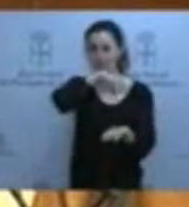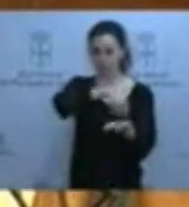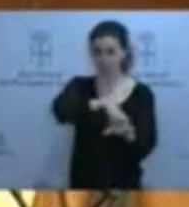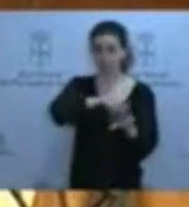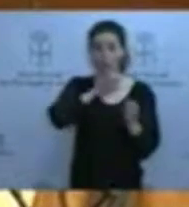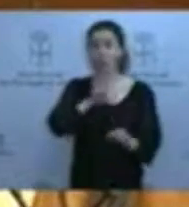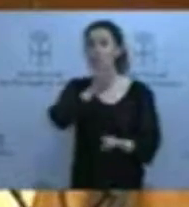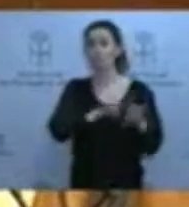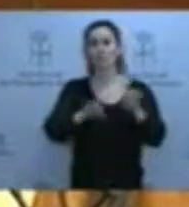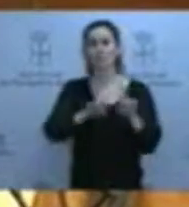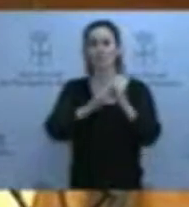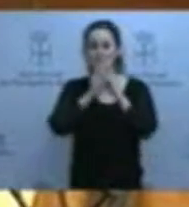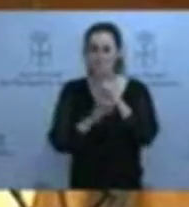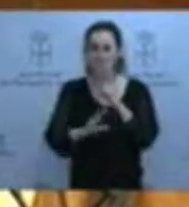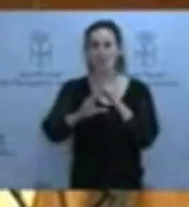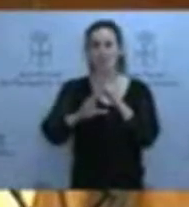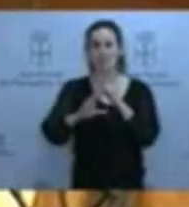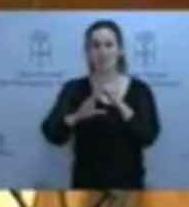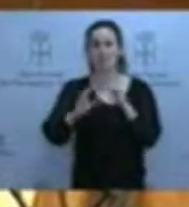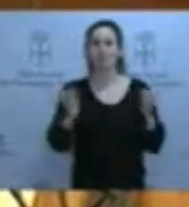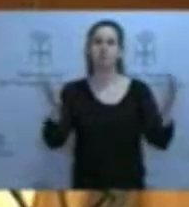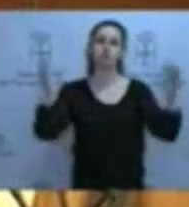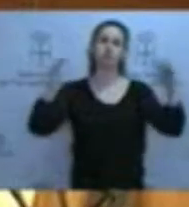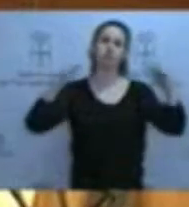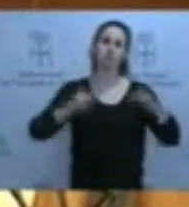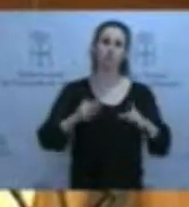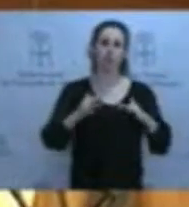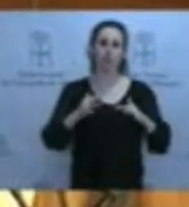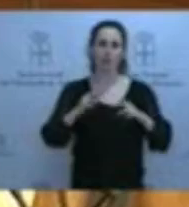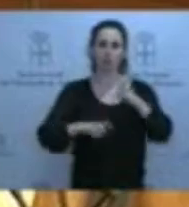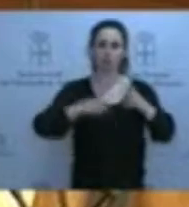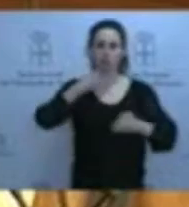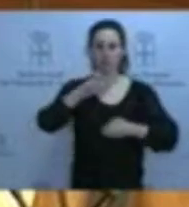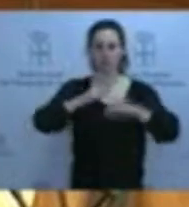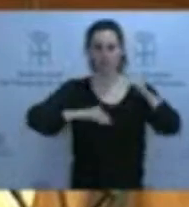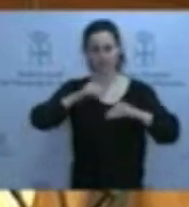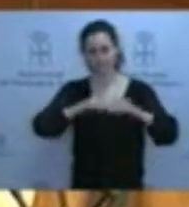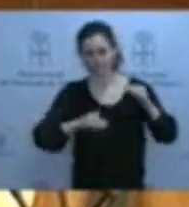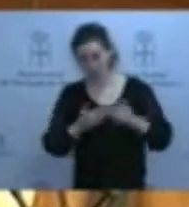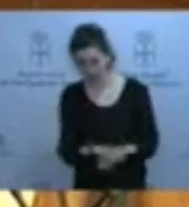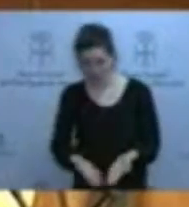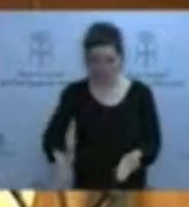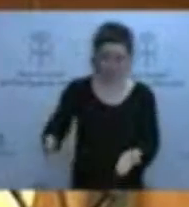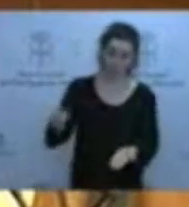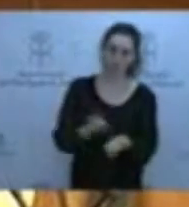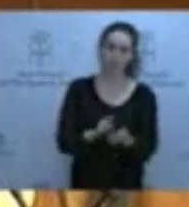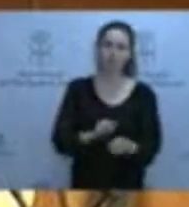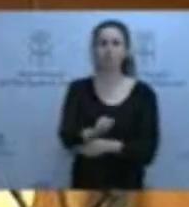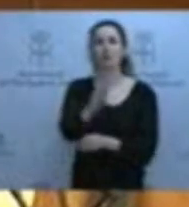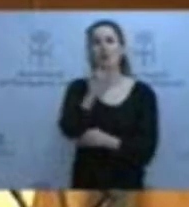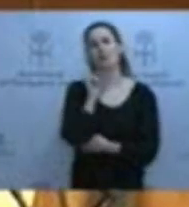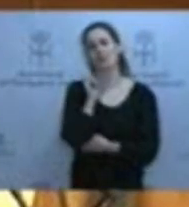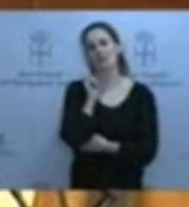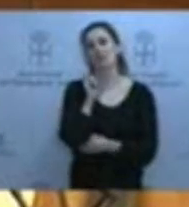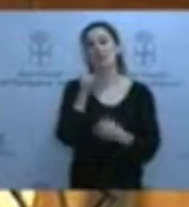poco tiempo después. Se ha reconstruido, se ha gastado también una cantidad significativa en esa reconstrucción. Un nuevo